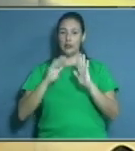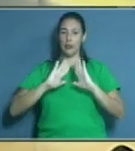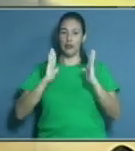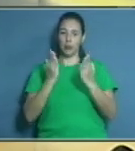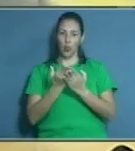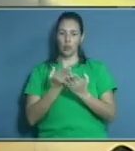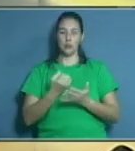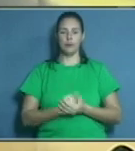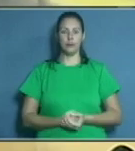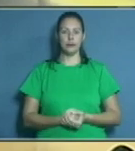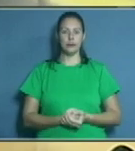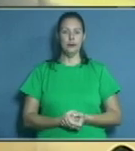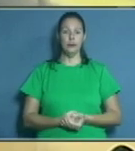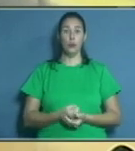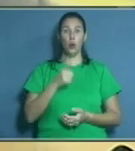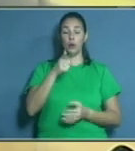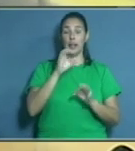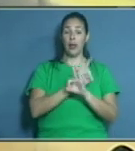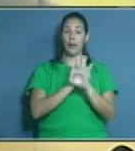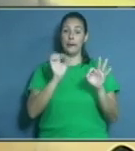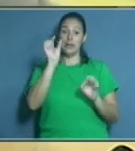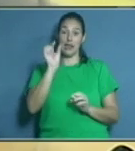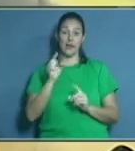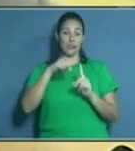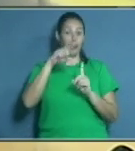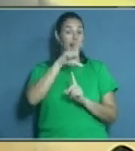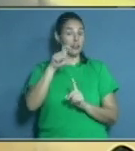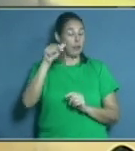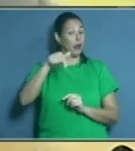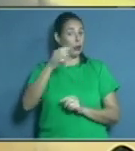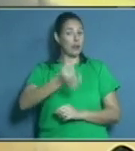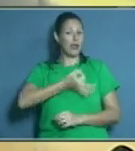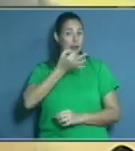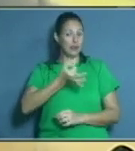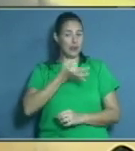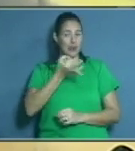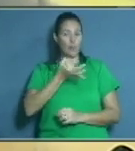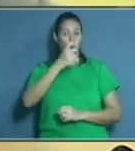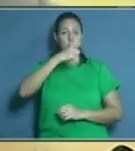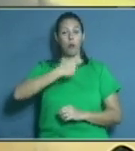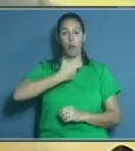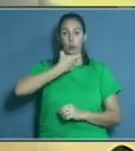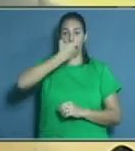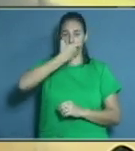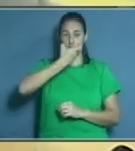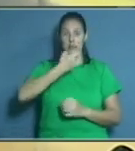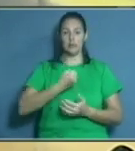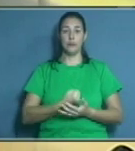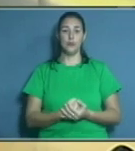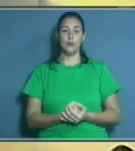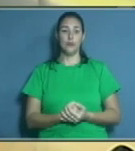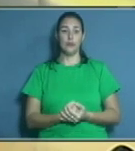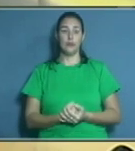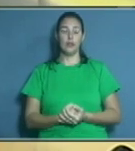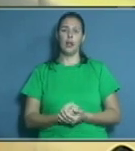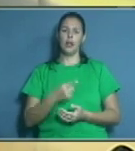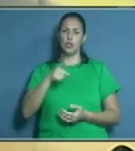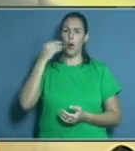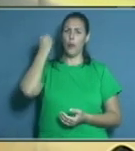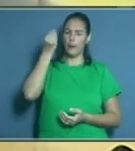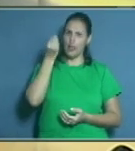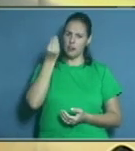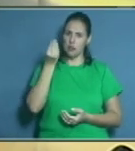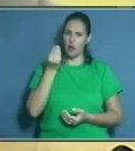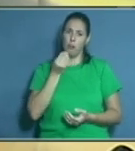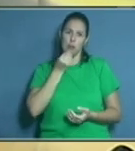absoluta especialista, ya decíamos, en el tema que hoy nos ocupa, prótesis bucales. Y yo creo que es oportuno